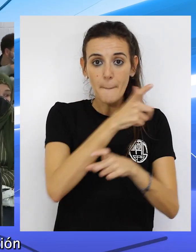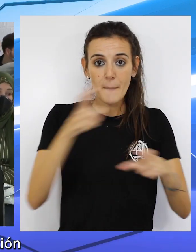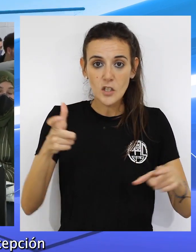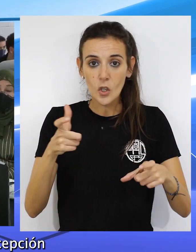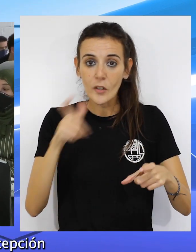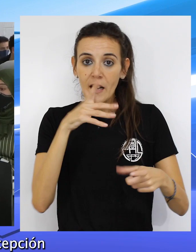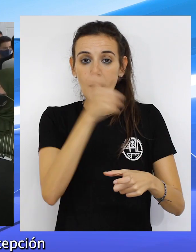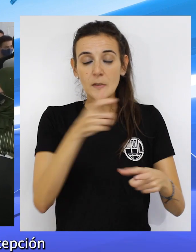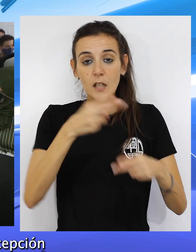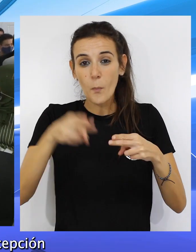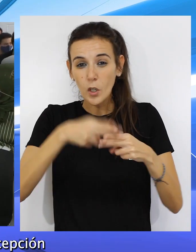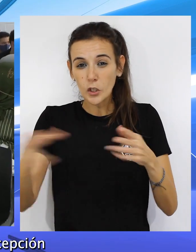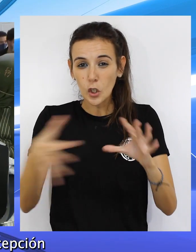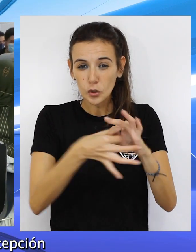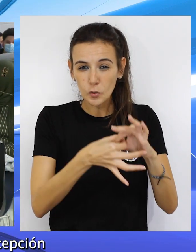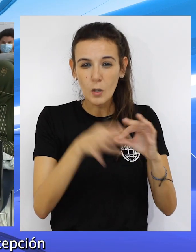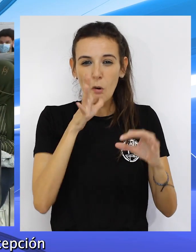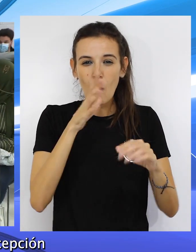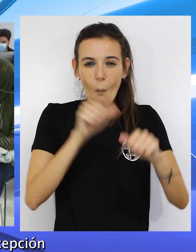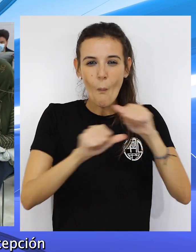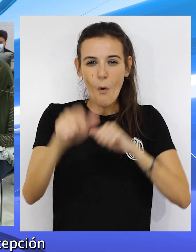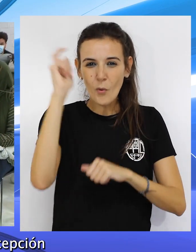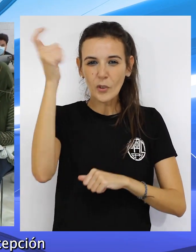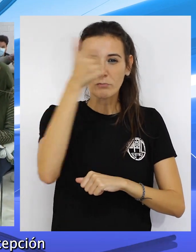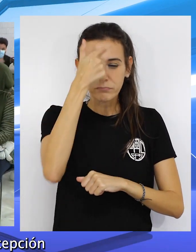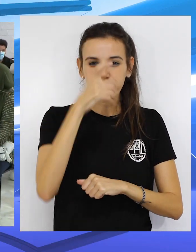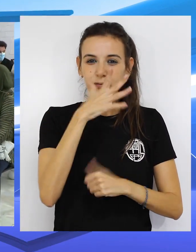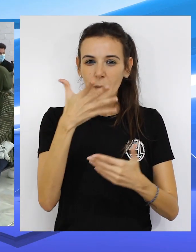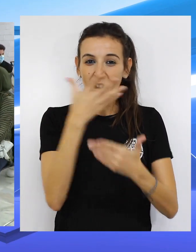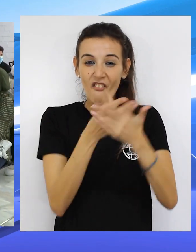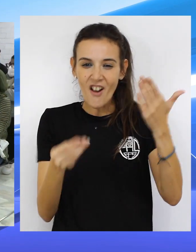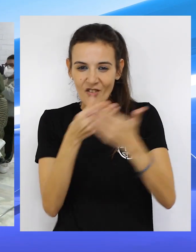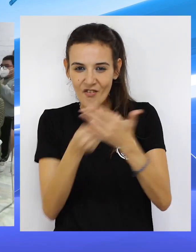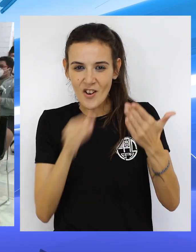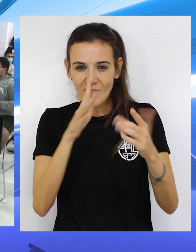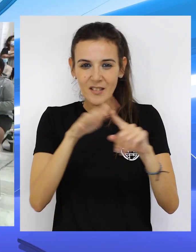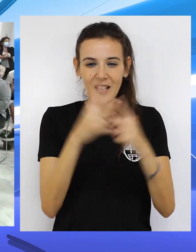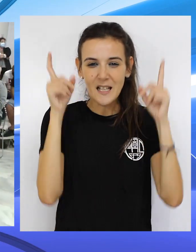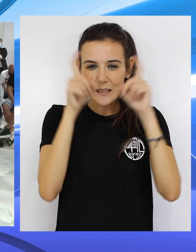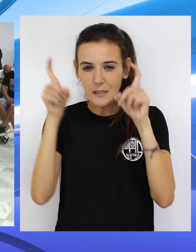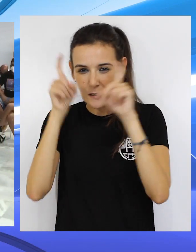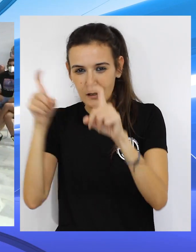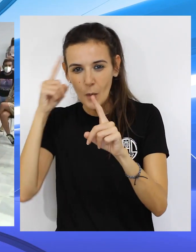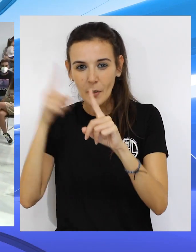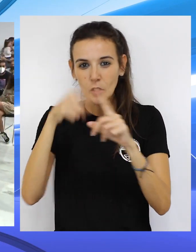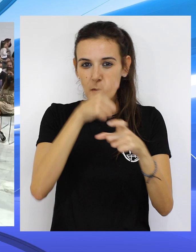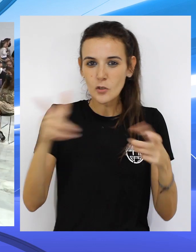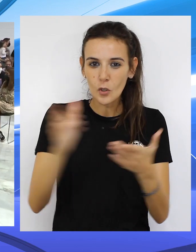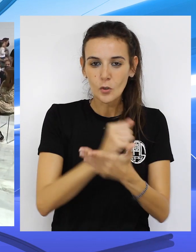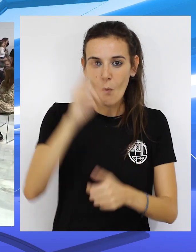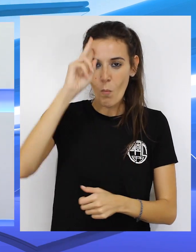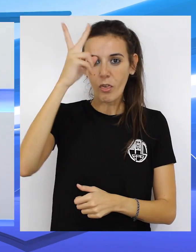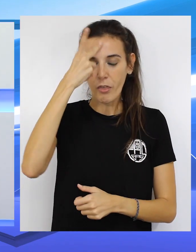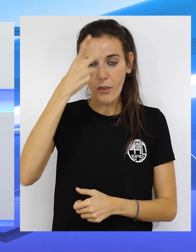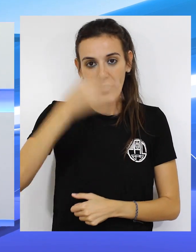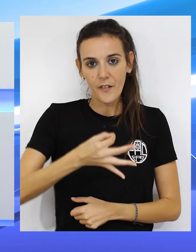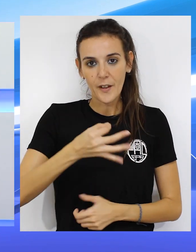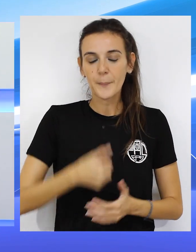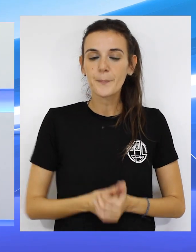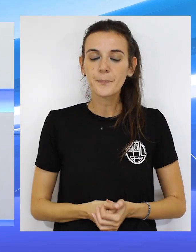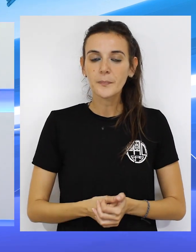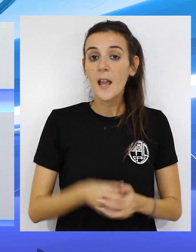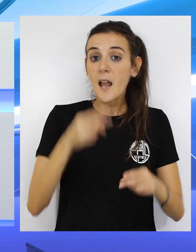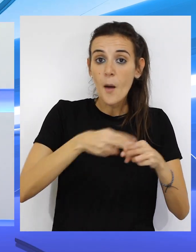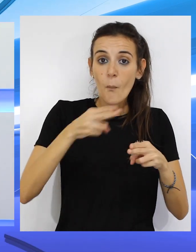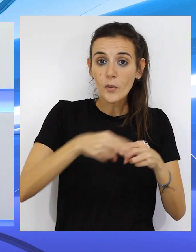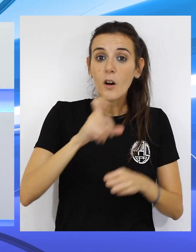política, Ali cree que se parte de una concepción errónea y que hay que hacer mucha pedagogía para que la ciudadanía cambie el concepto. La política